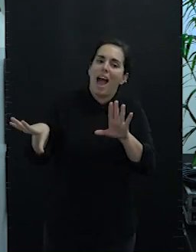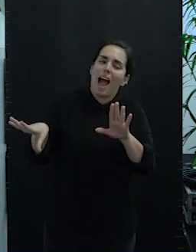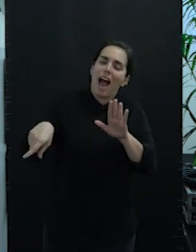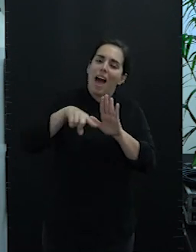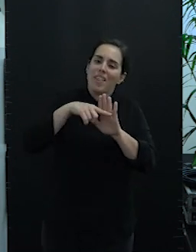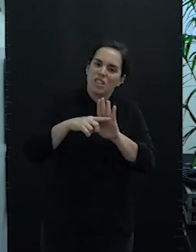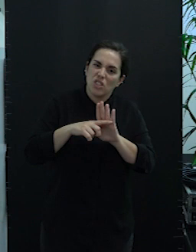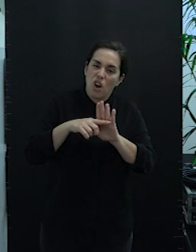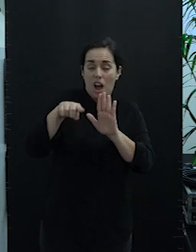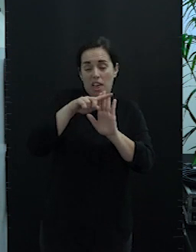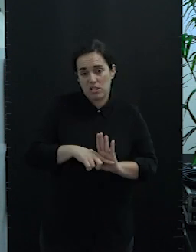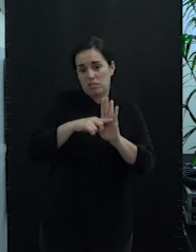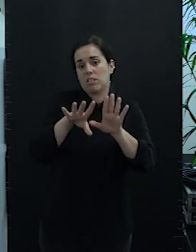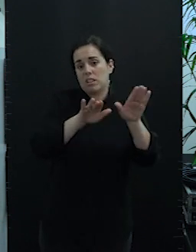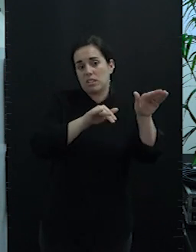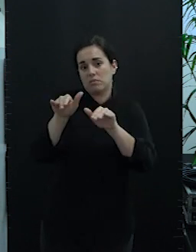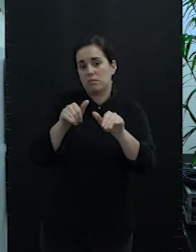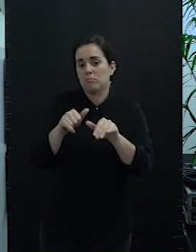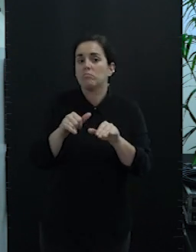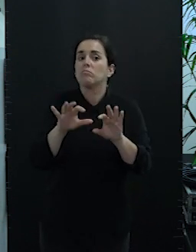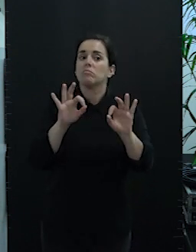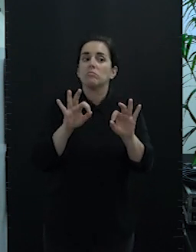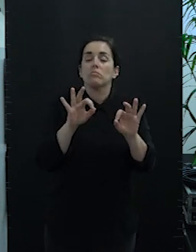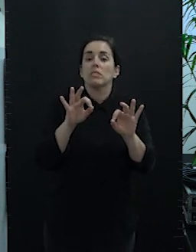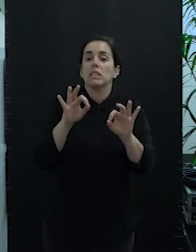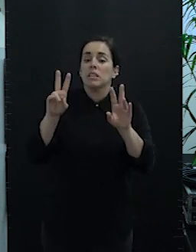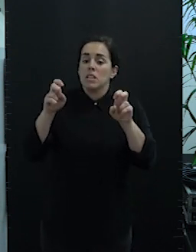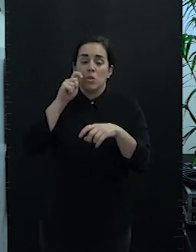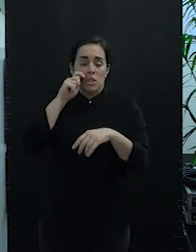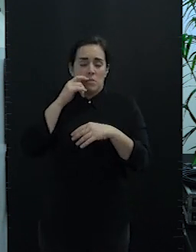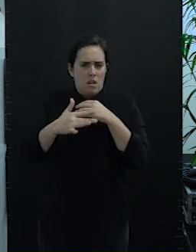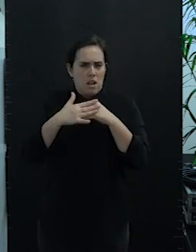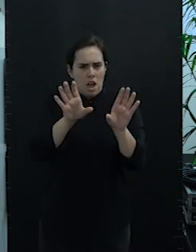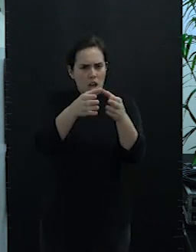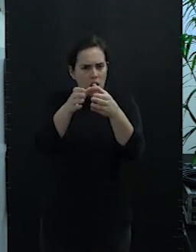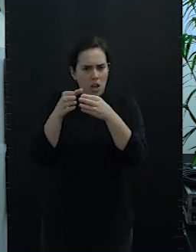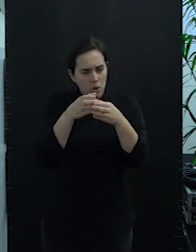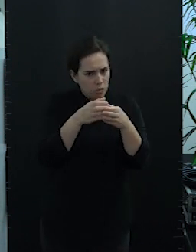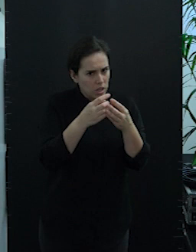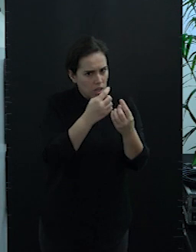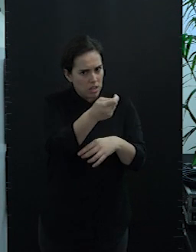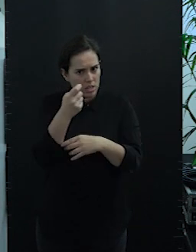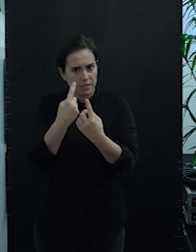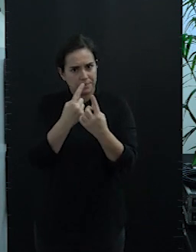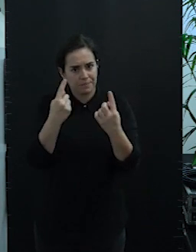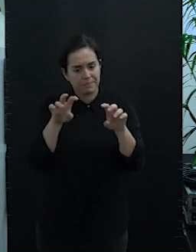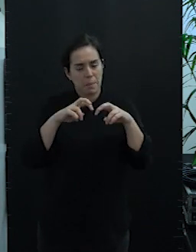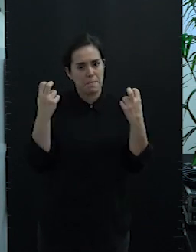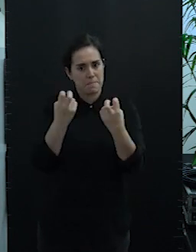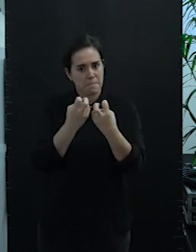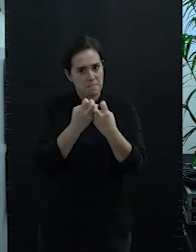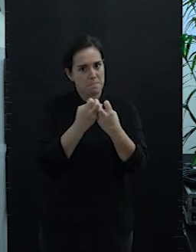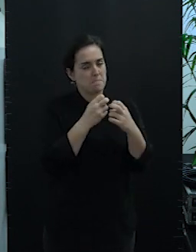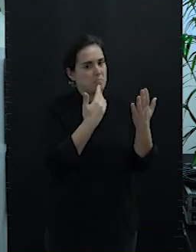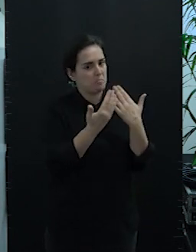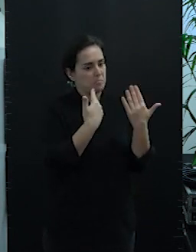Preparamos un calendario de mesas de consenso sobre el turismo marinero con cada una de las cofradías de pescadores. Las mesas de consenso sobre